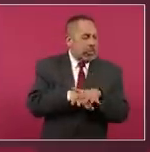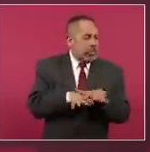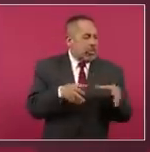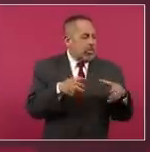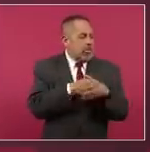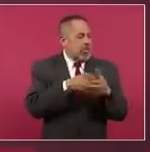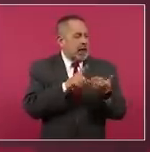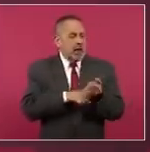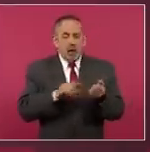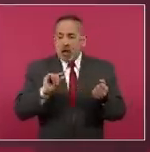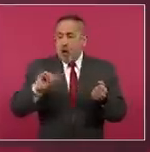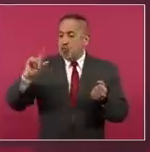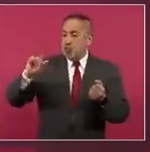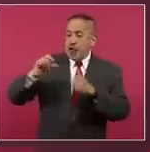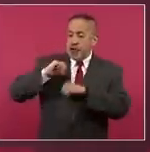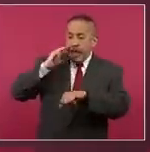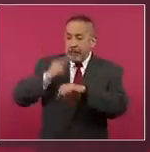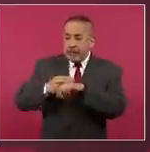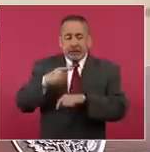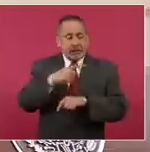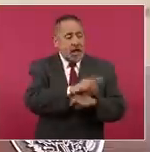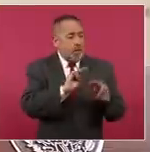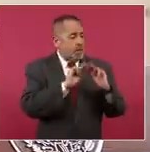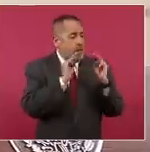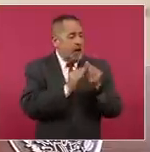y delincuencia.